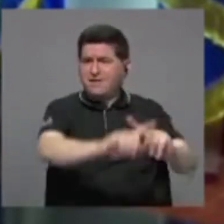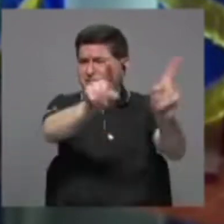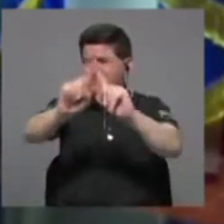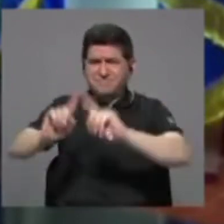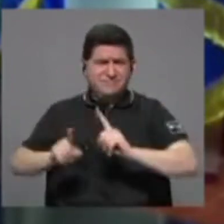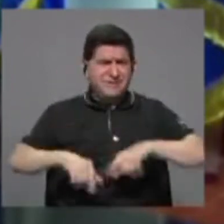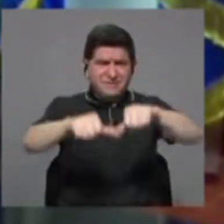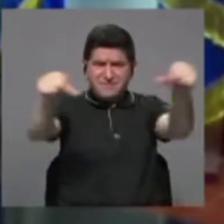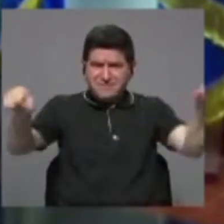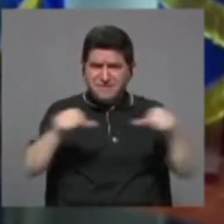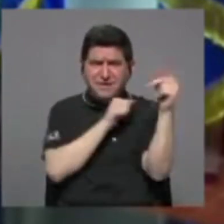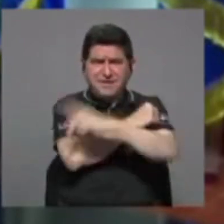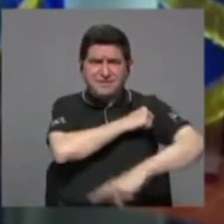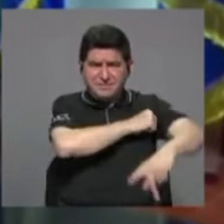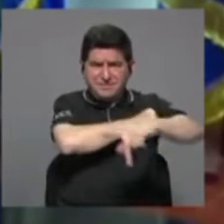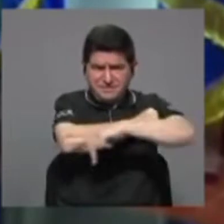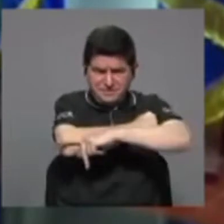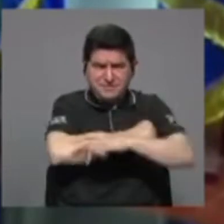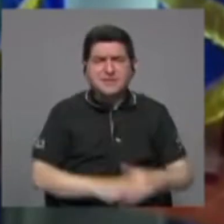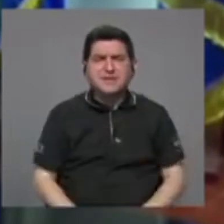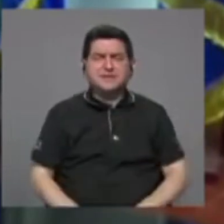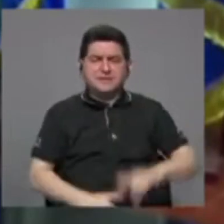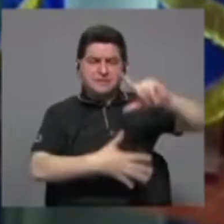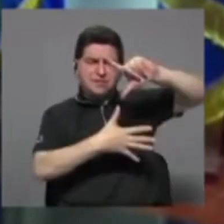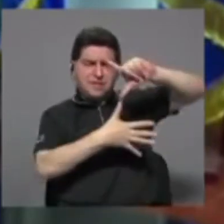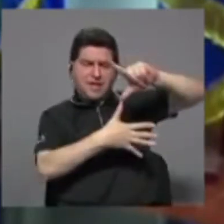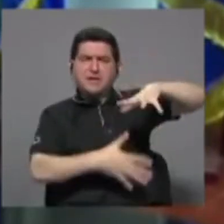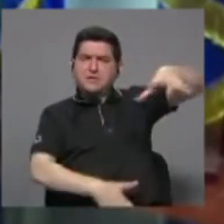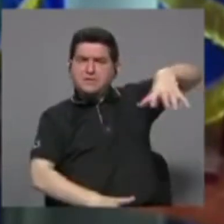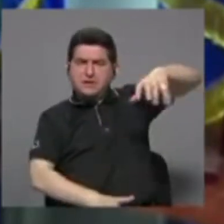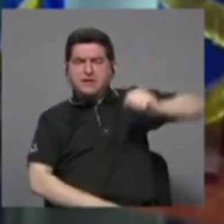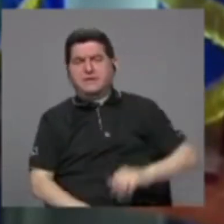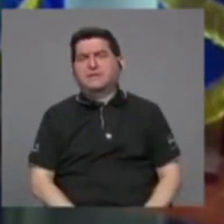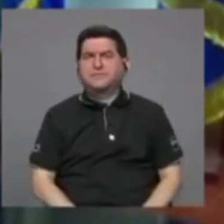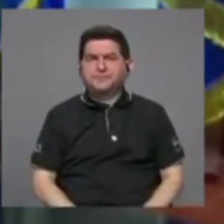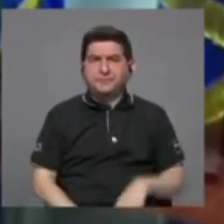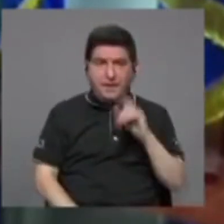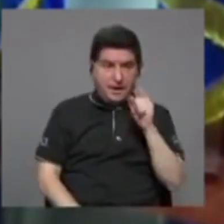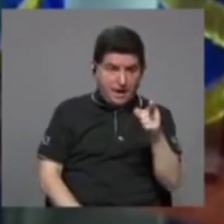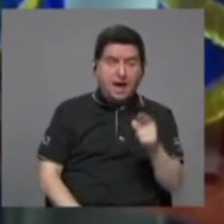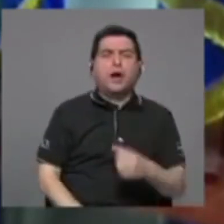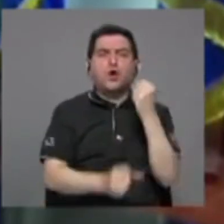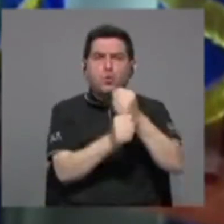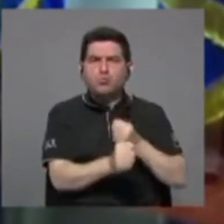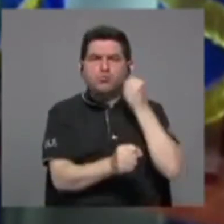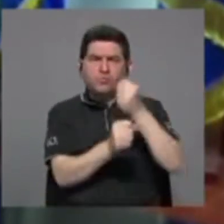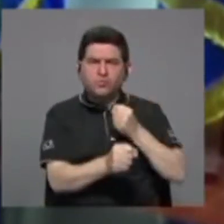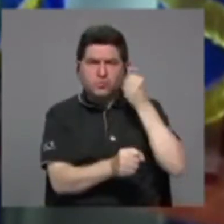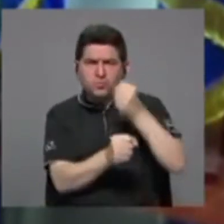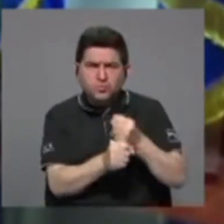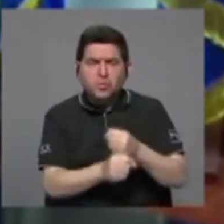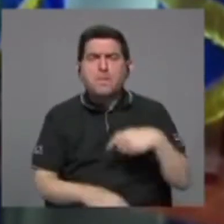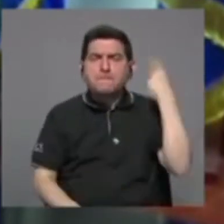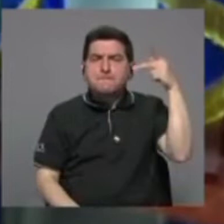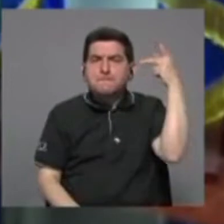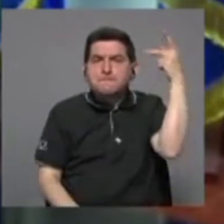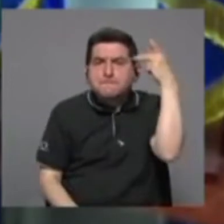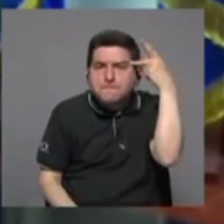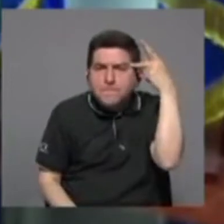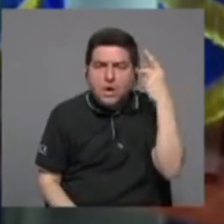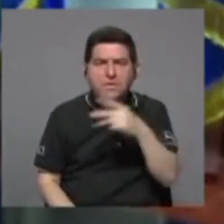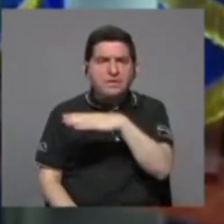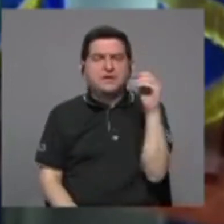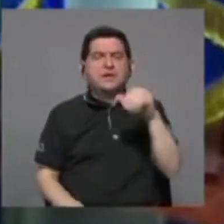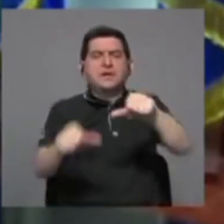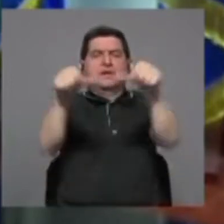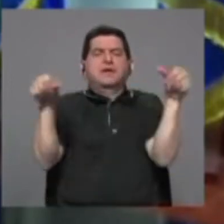áreas de los países, en América Latina y Caribe, en la cual están trabajando en políticas en el